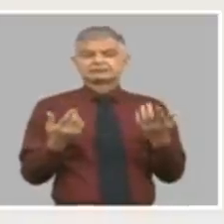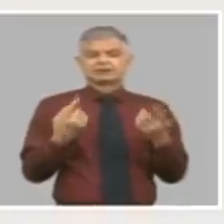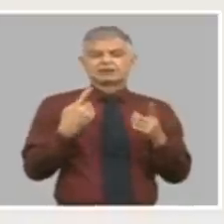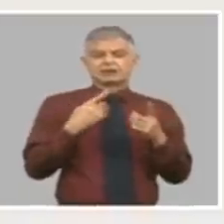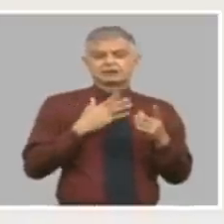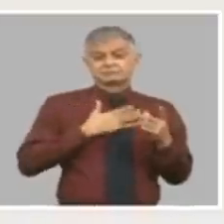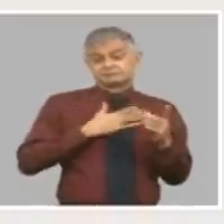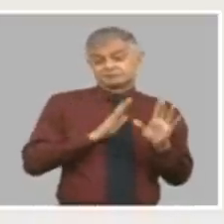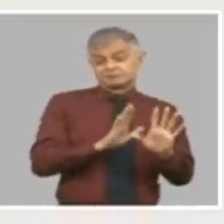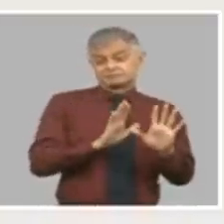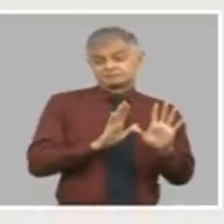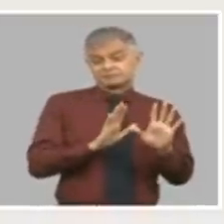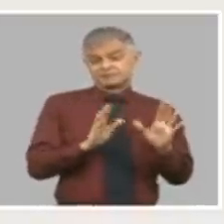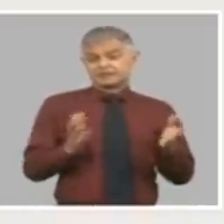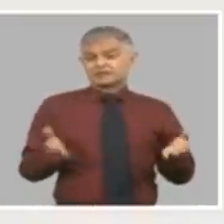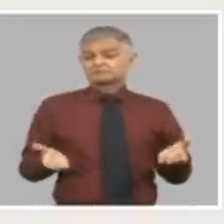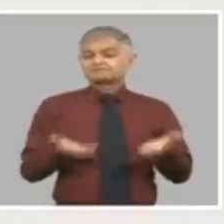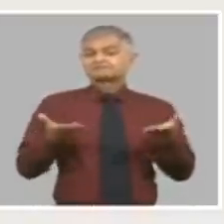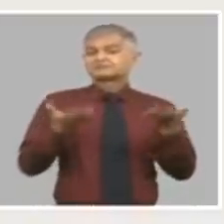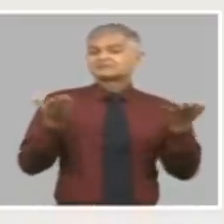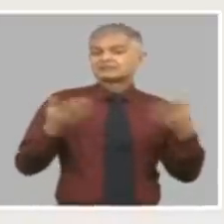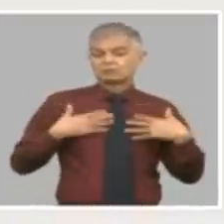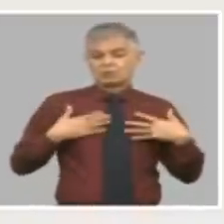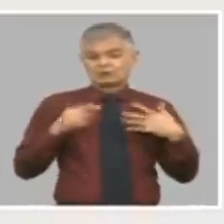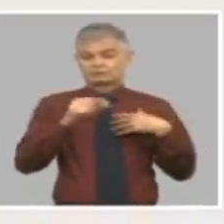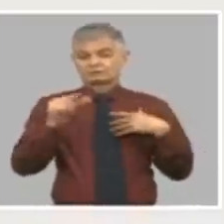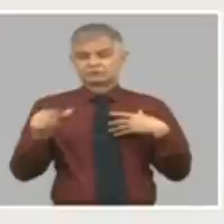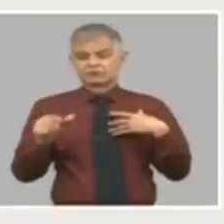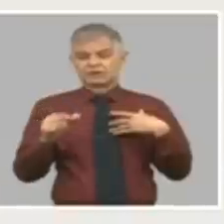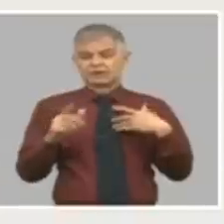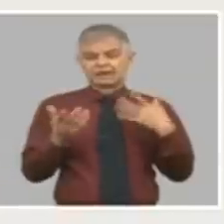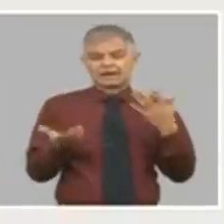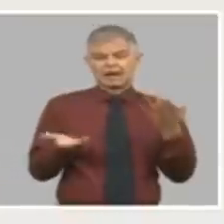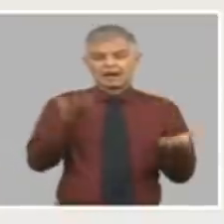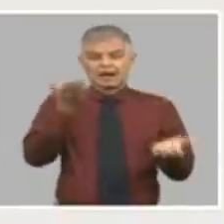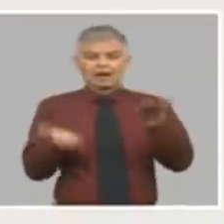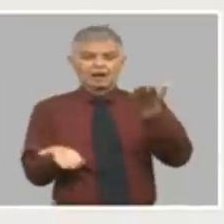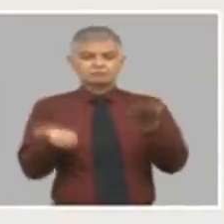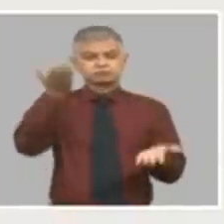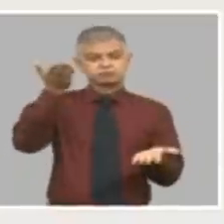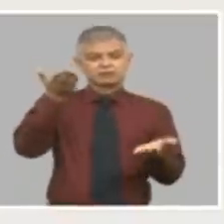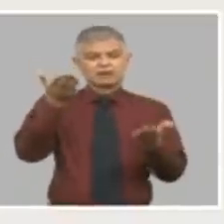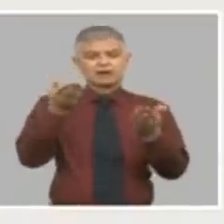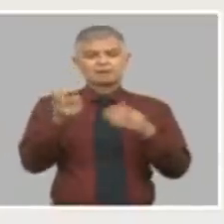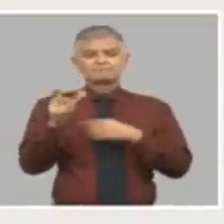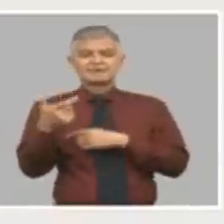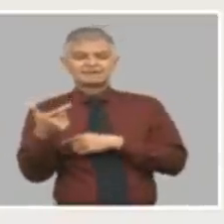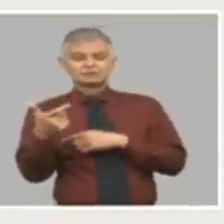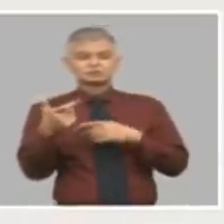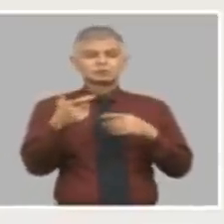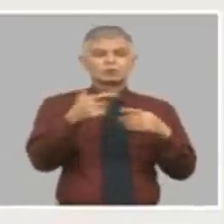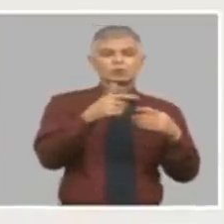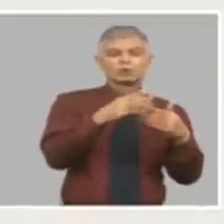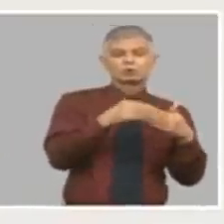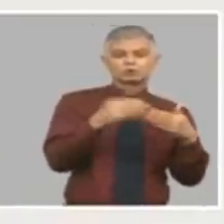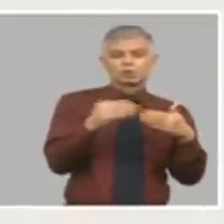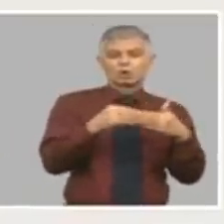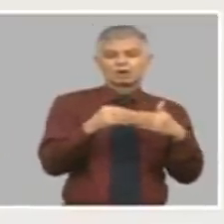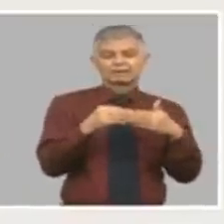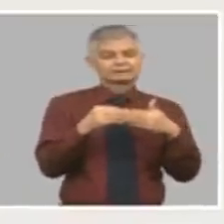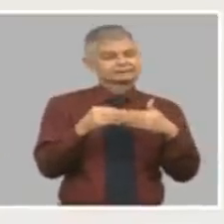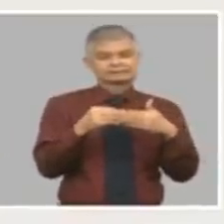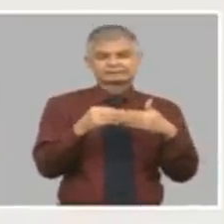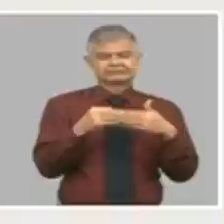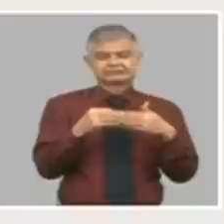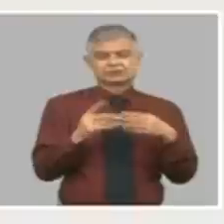el problema más serio que tenemos es que la sobrevaloración del peso contra el dólar no incentiva a los exportadores. Vuelvo